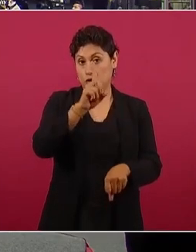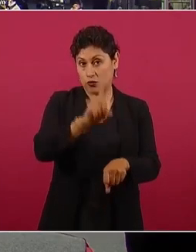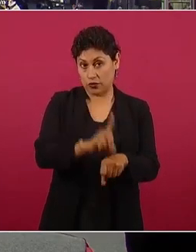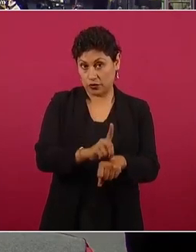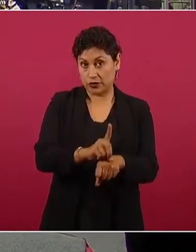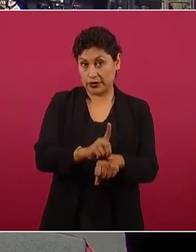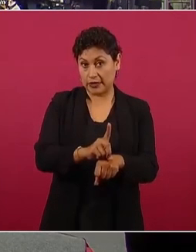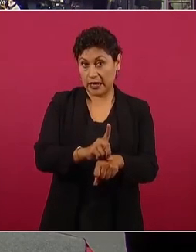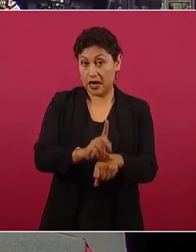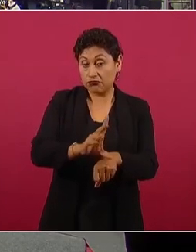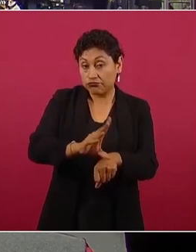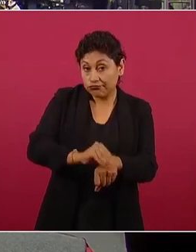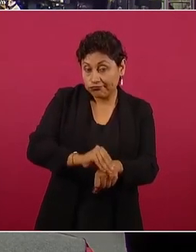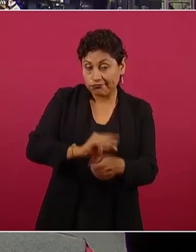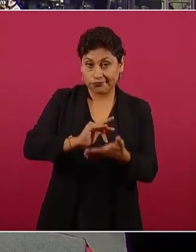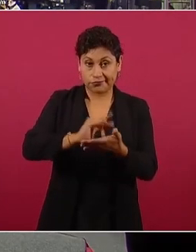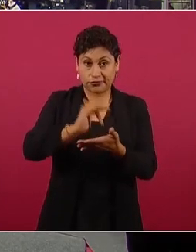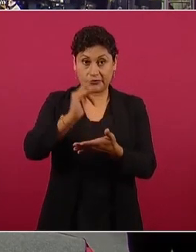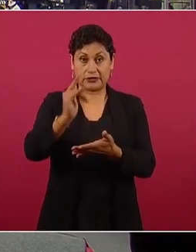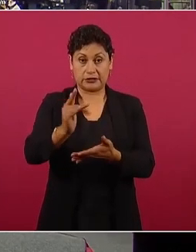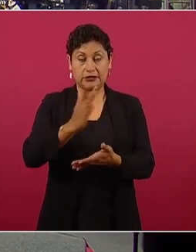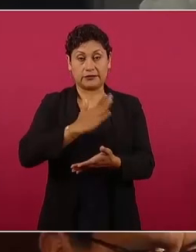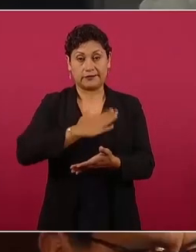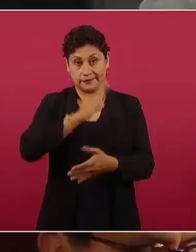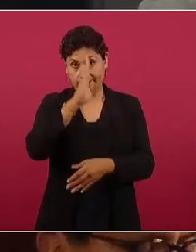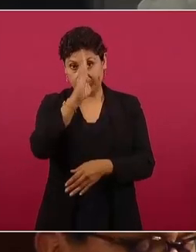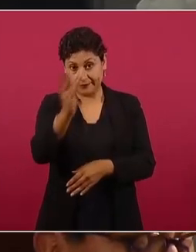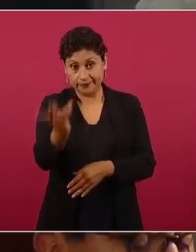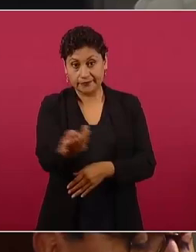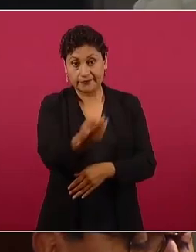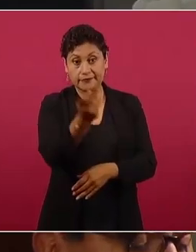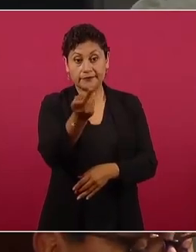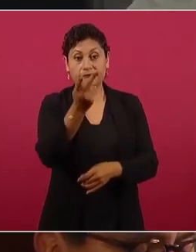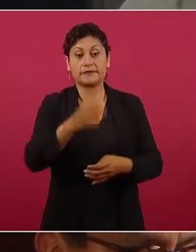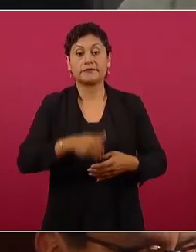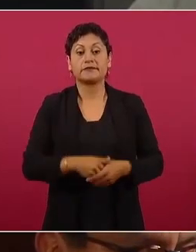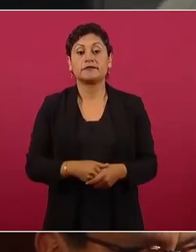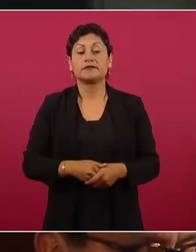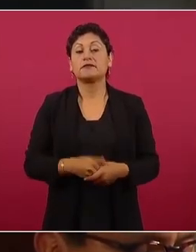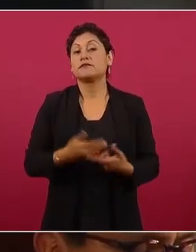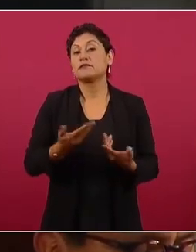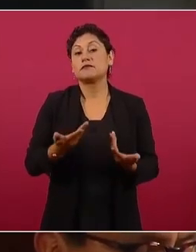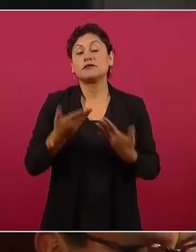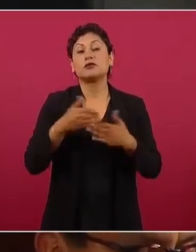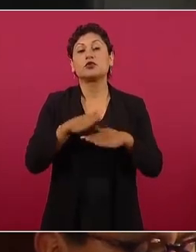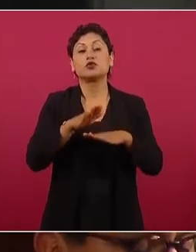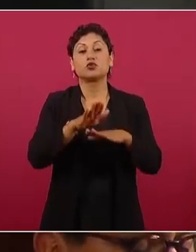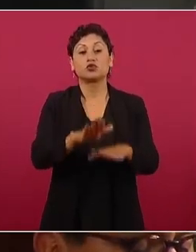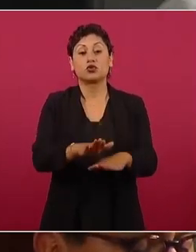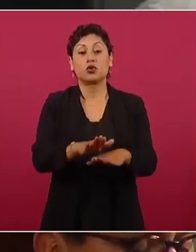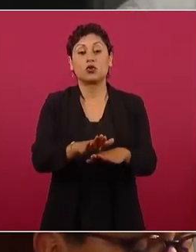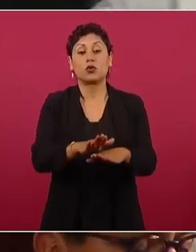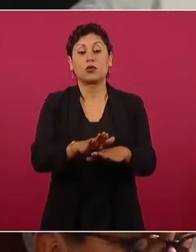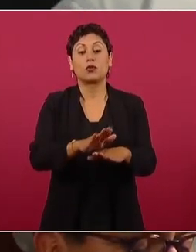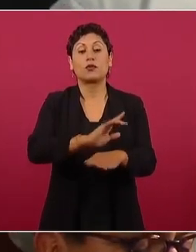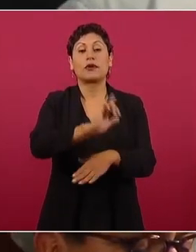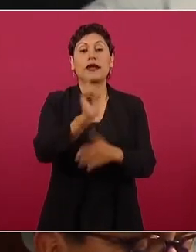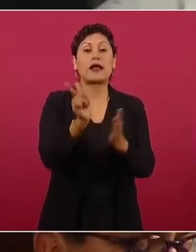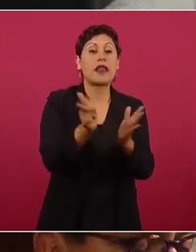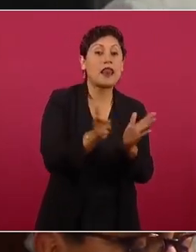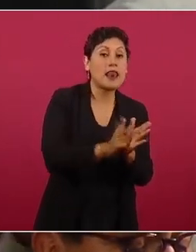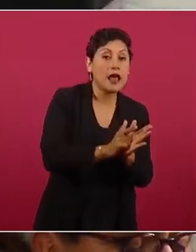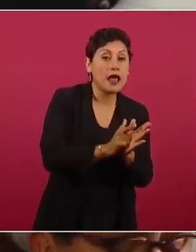Gracias por darme la oportunidad de preguntar. En este caso, mi pregunta tiene que ver con la reforma electoral.